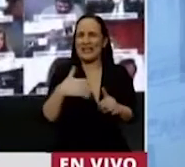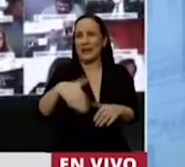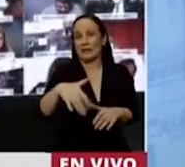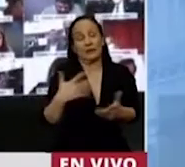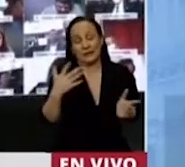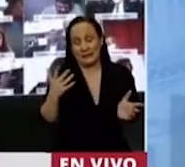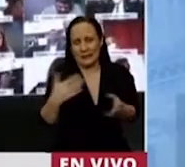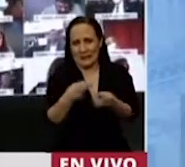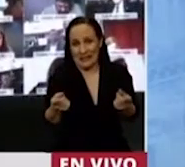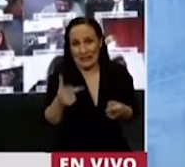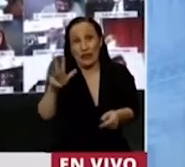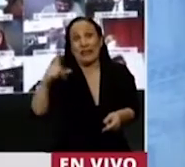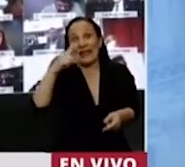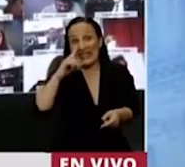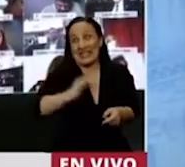años.